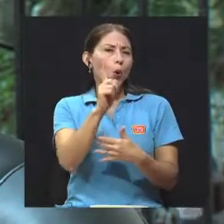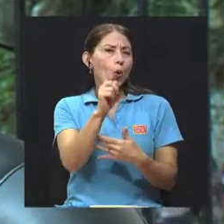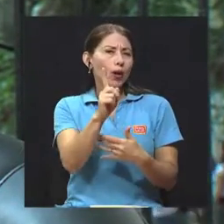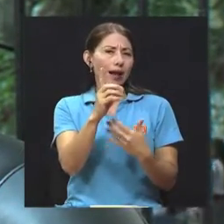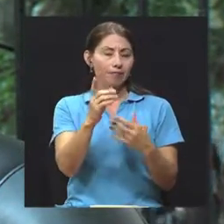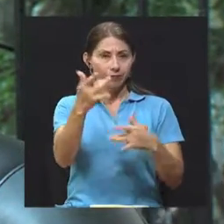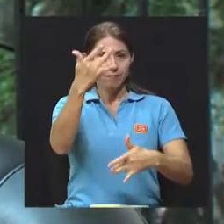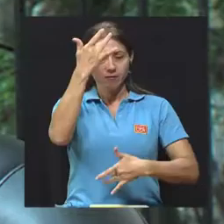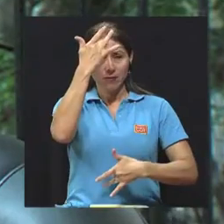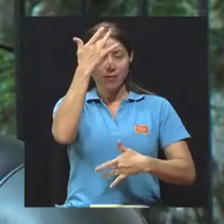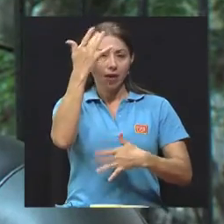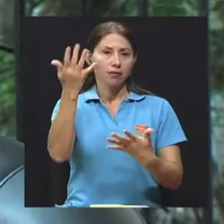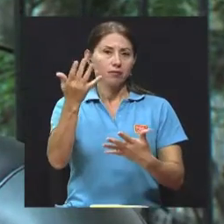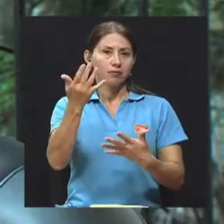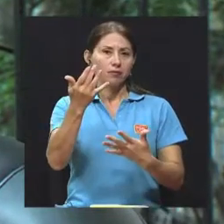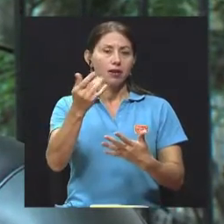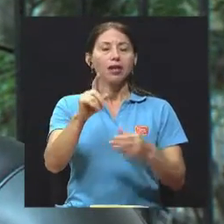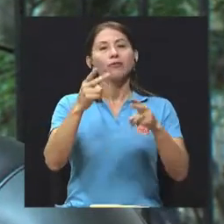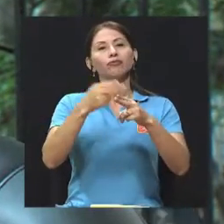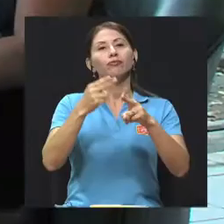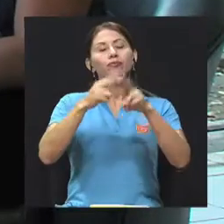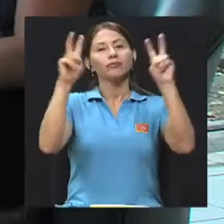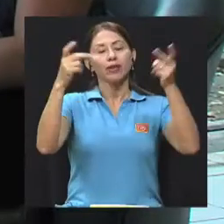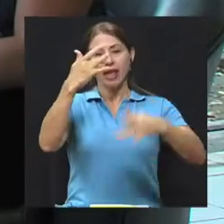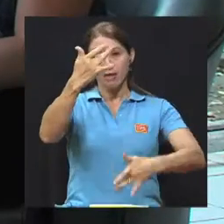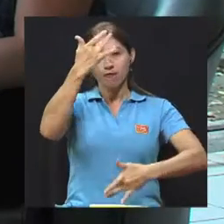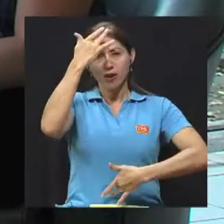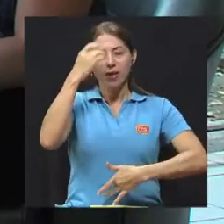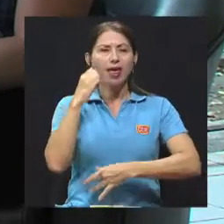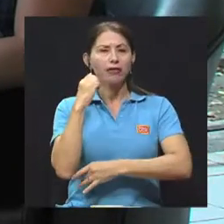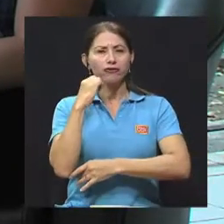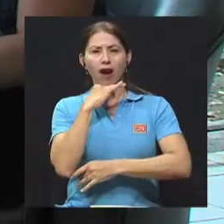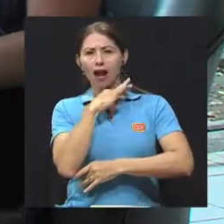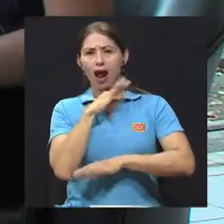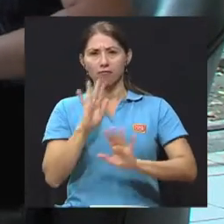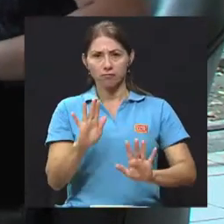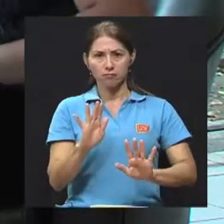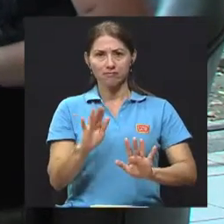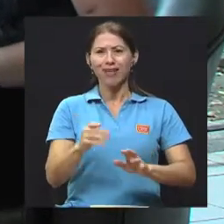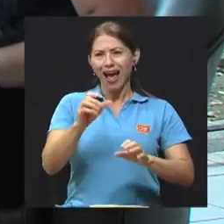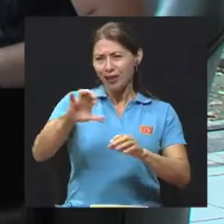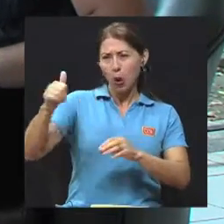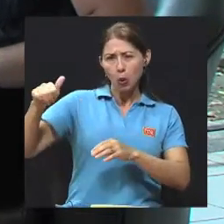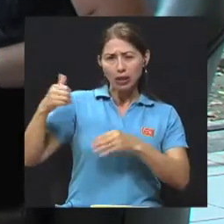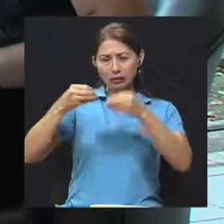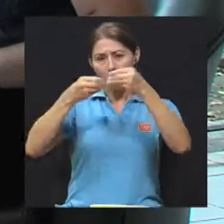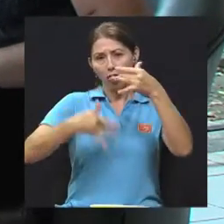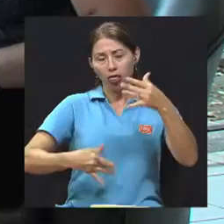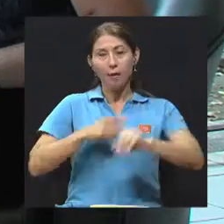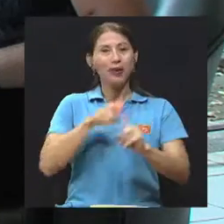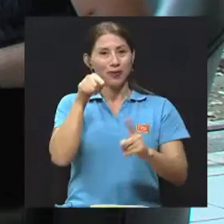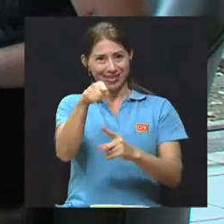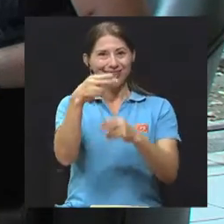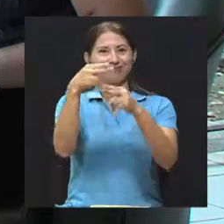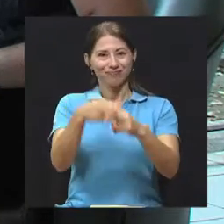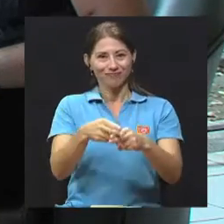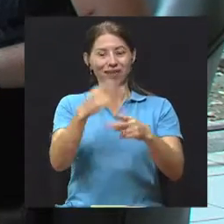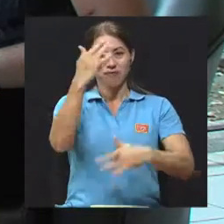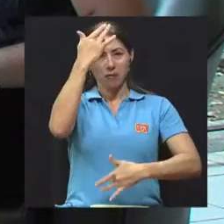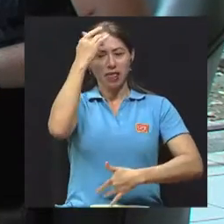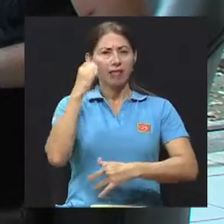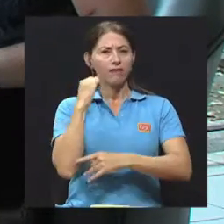enfermedades que se catalogan como enfermedades raras, ¿verdad? Y esto pues obedece porque todavía no se conoce